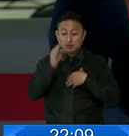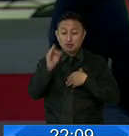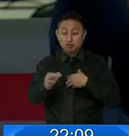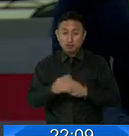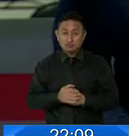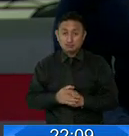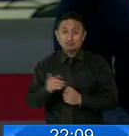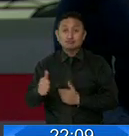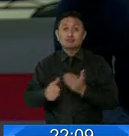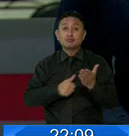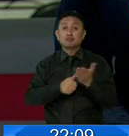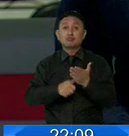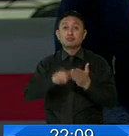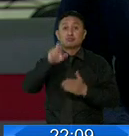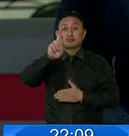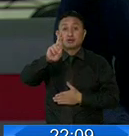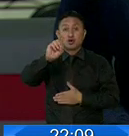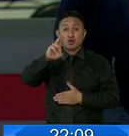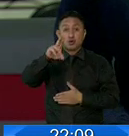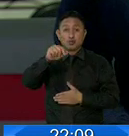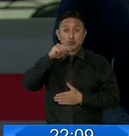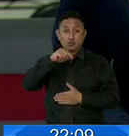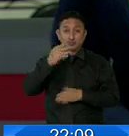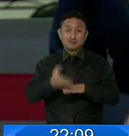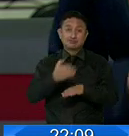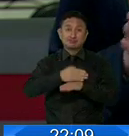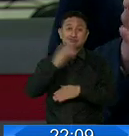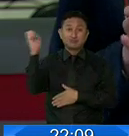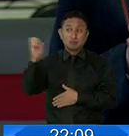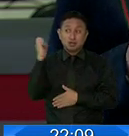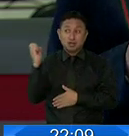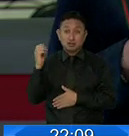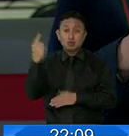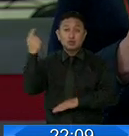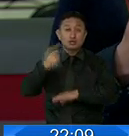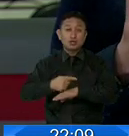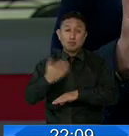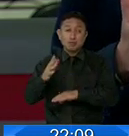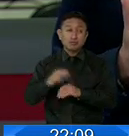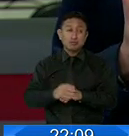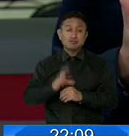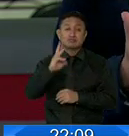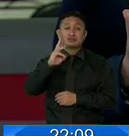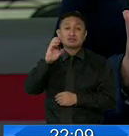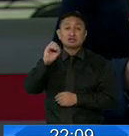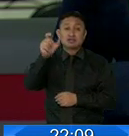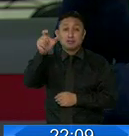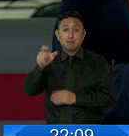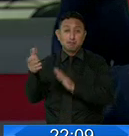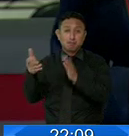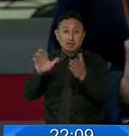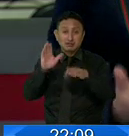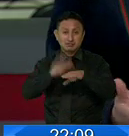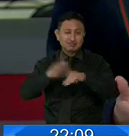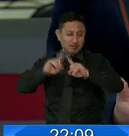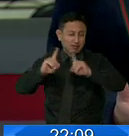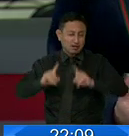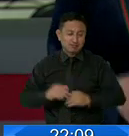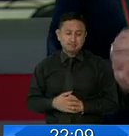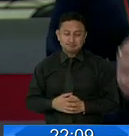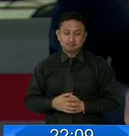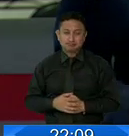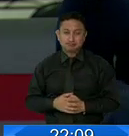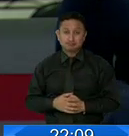Según la ministra María Paula Romo, antes de la emergencia el promedio diario superaba las 60 muertes por diferentes causas.